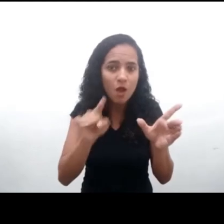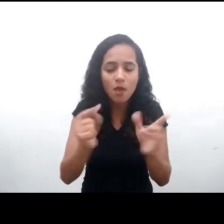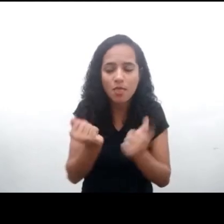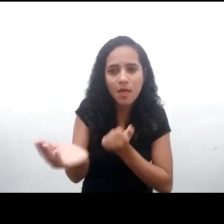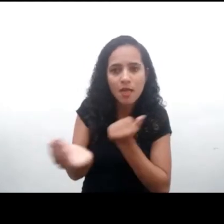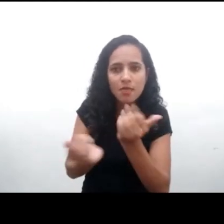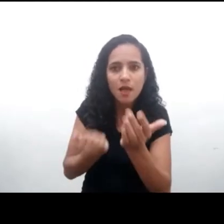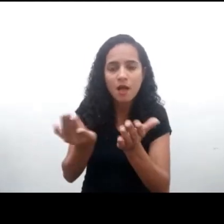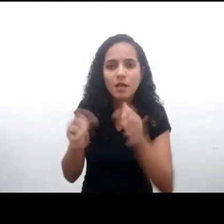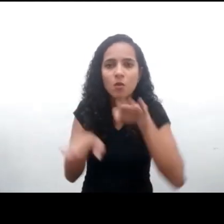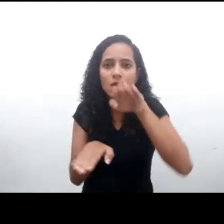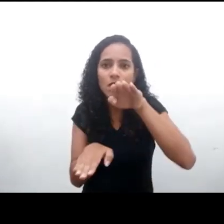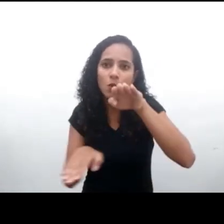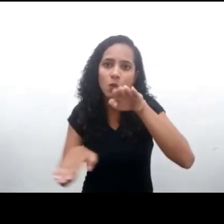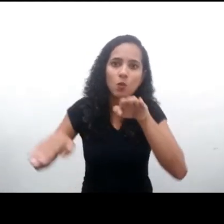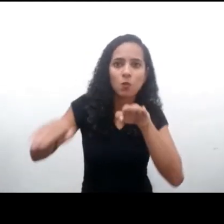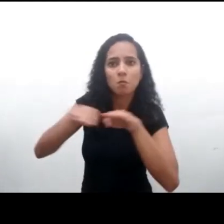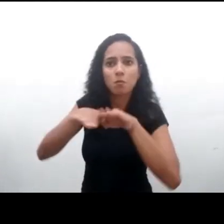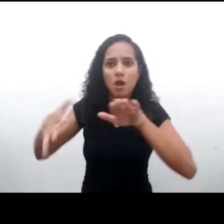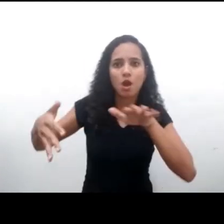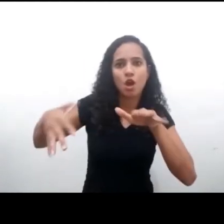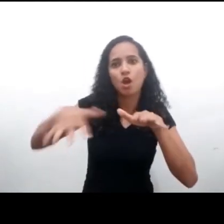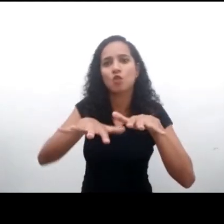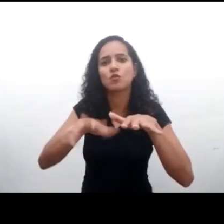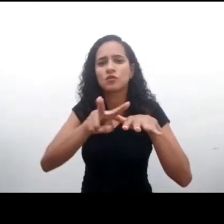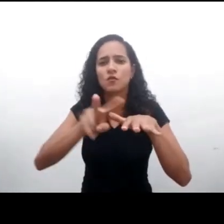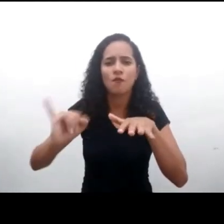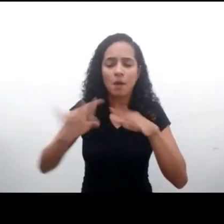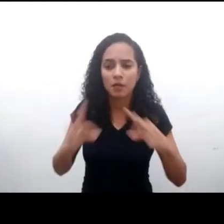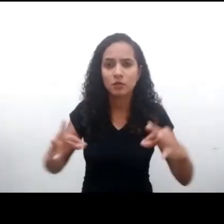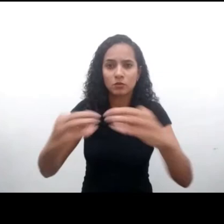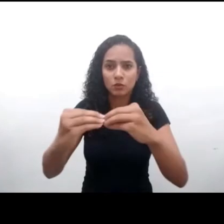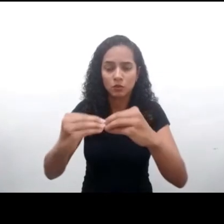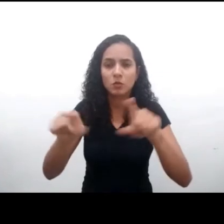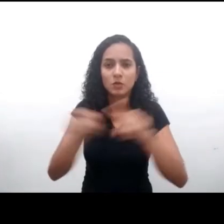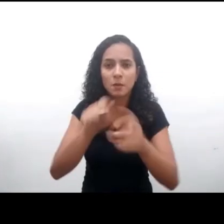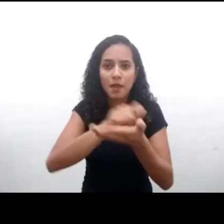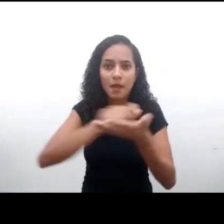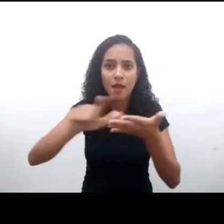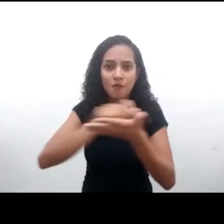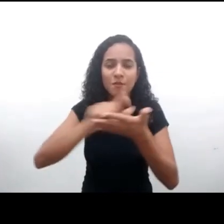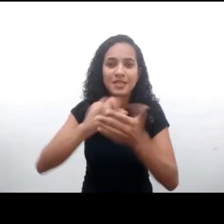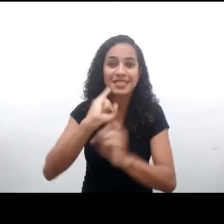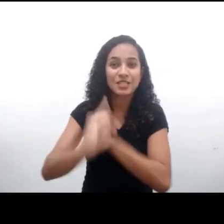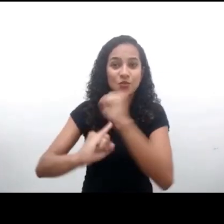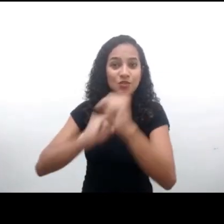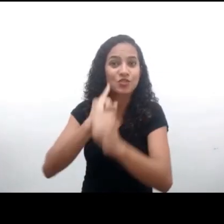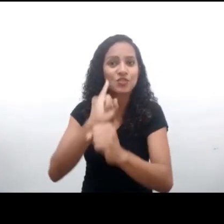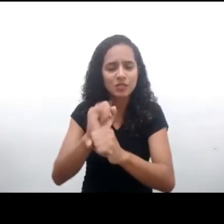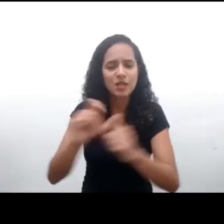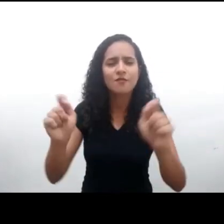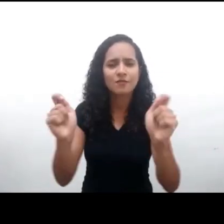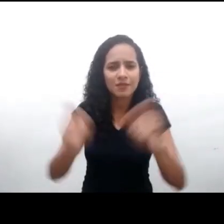instalan mecanismos para la alfabetización digital y facilitan el acceso a